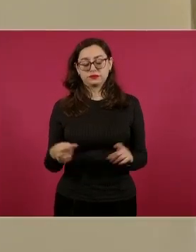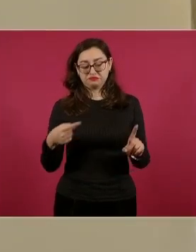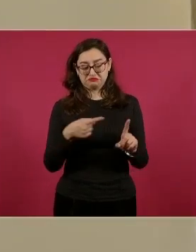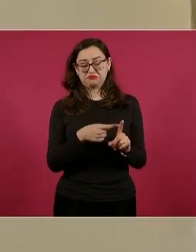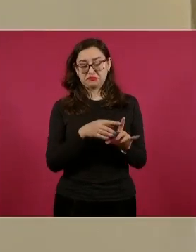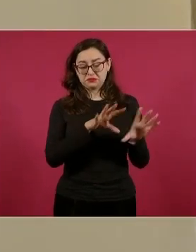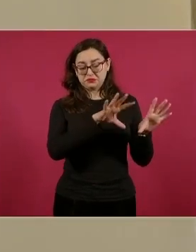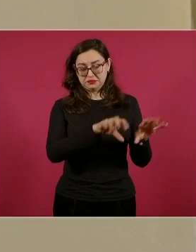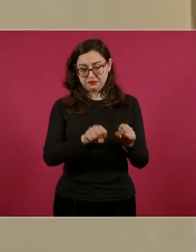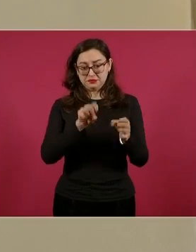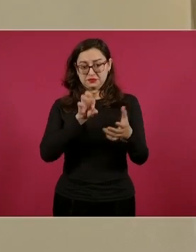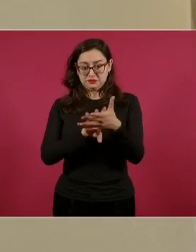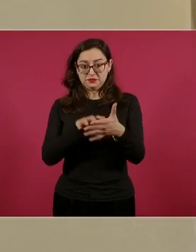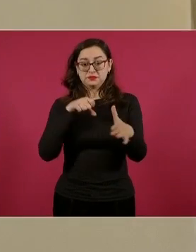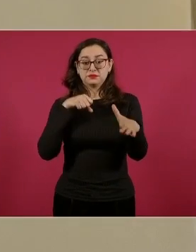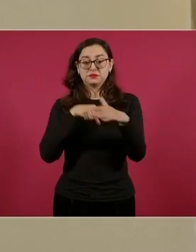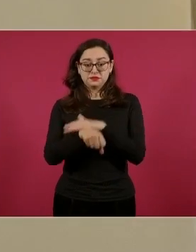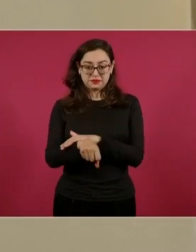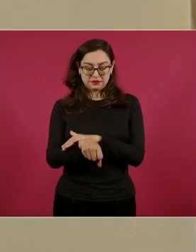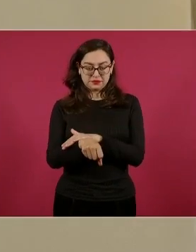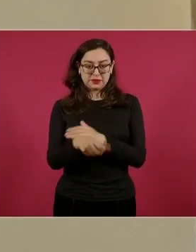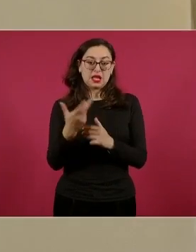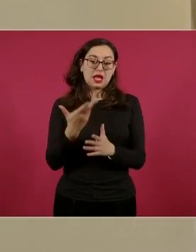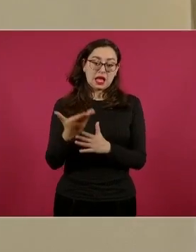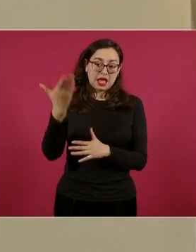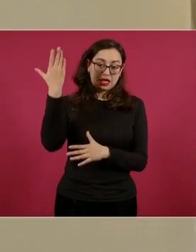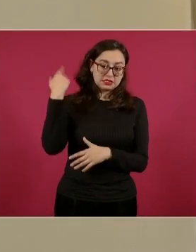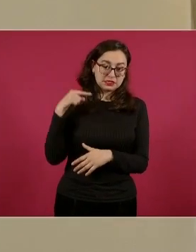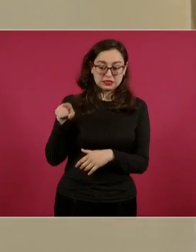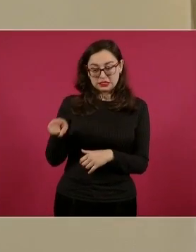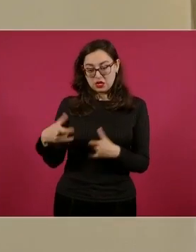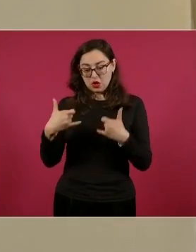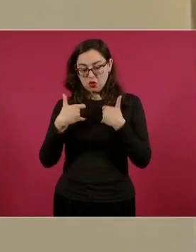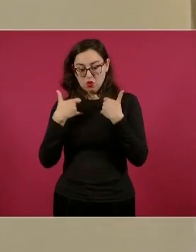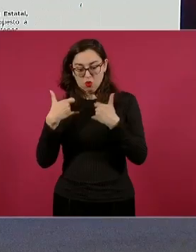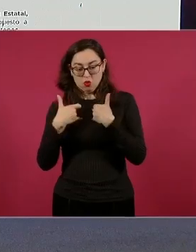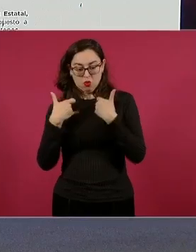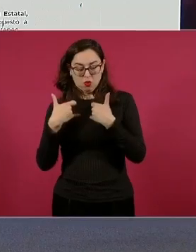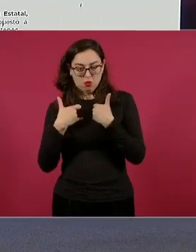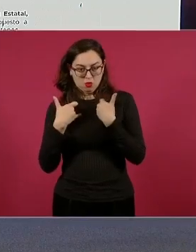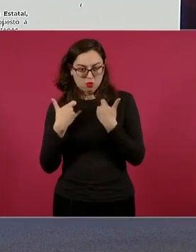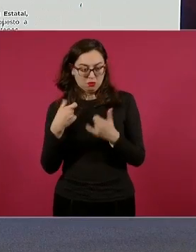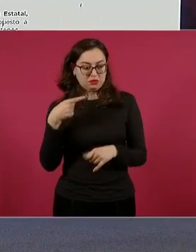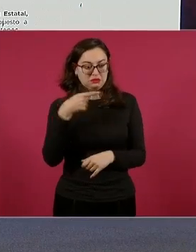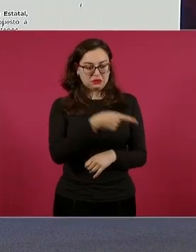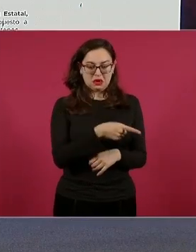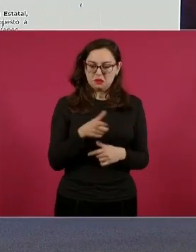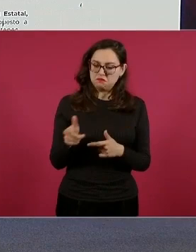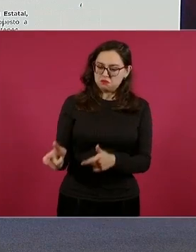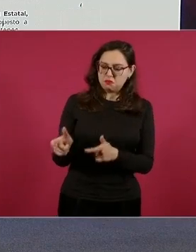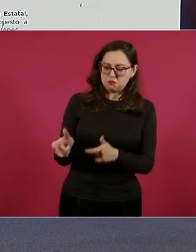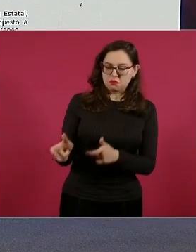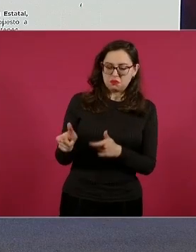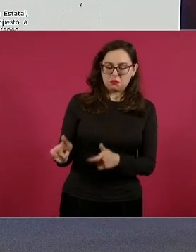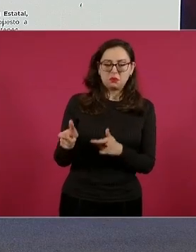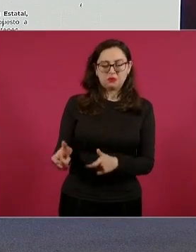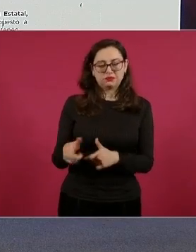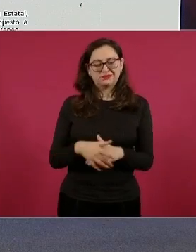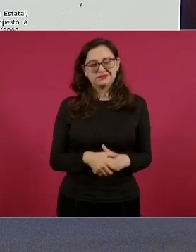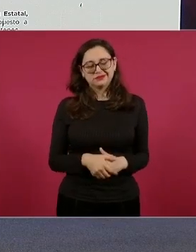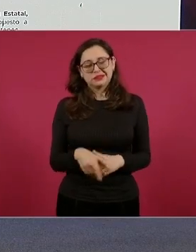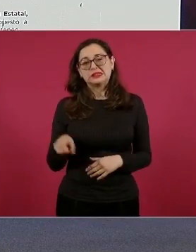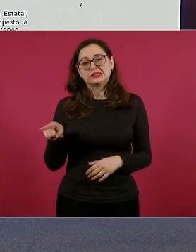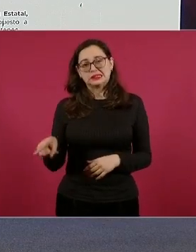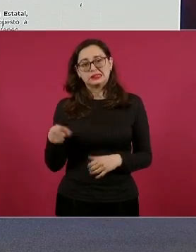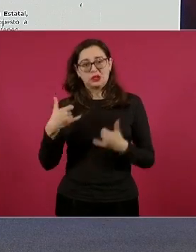por su presunta participación en el homicidio de un adolescente, quien fue agredido por disparos de armas de fuego cuando viajaba junto con